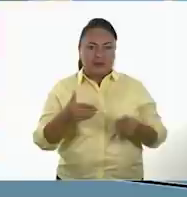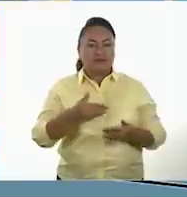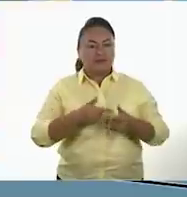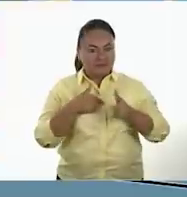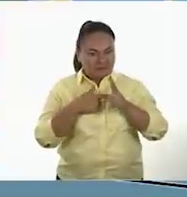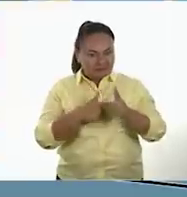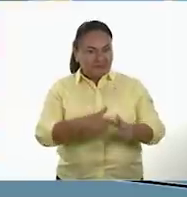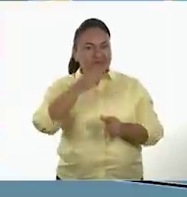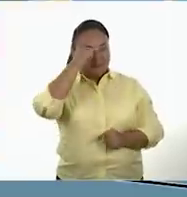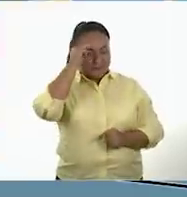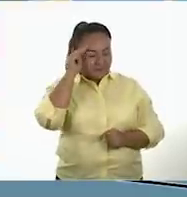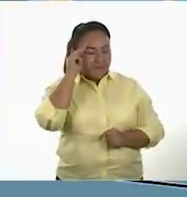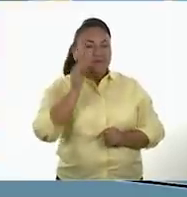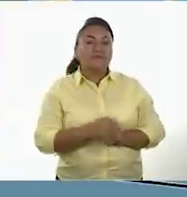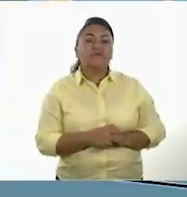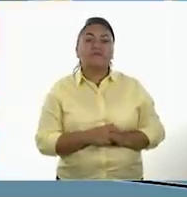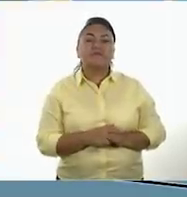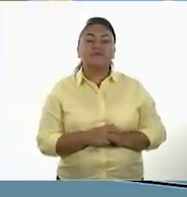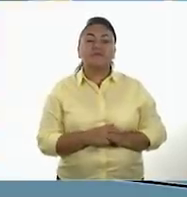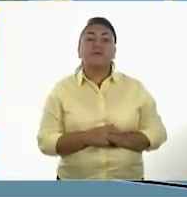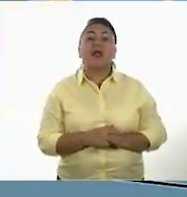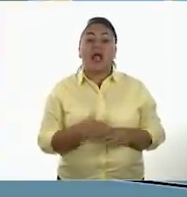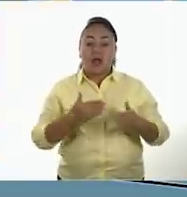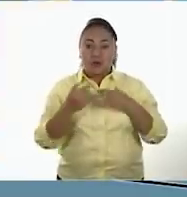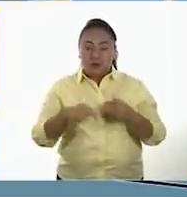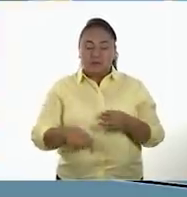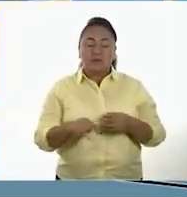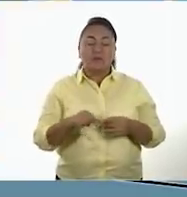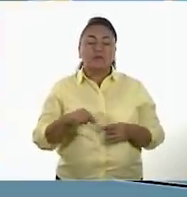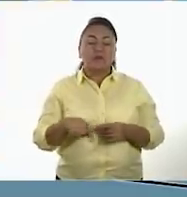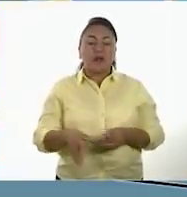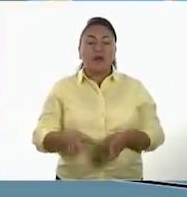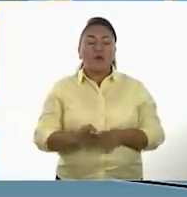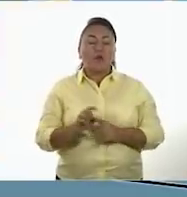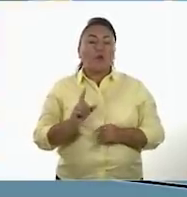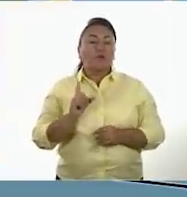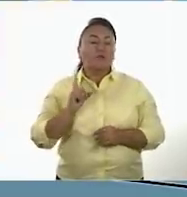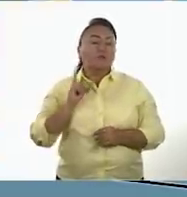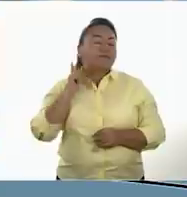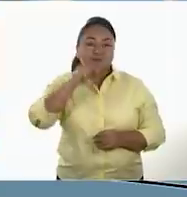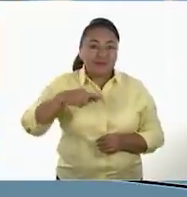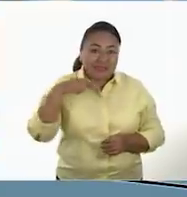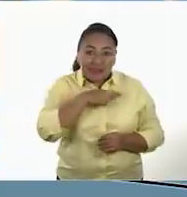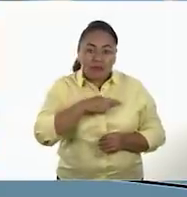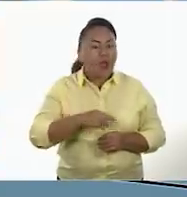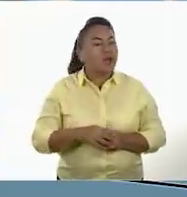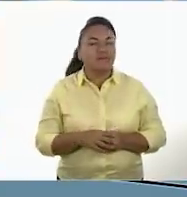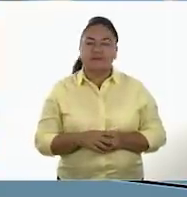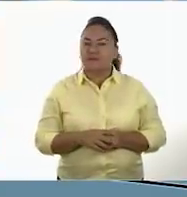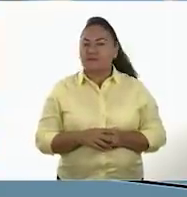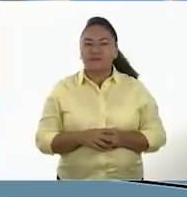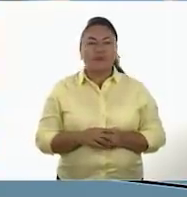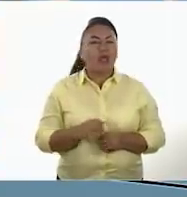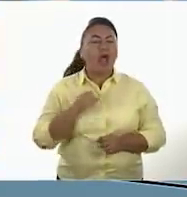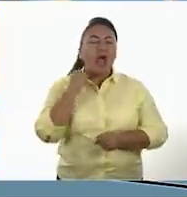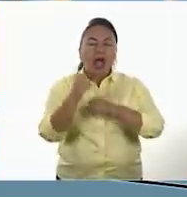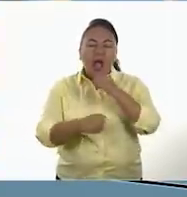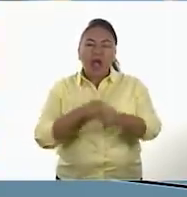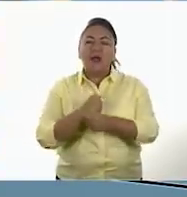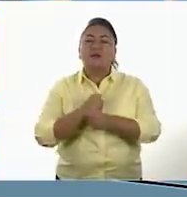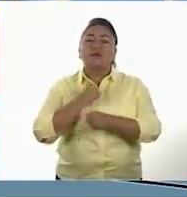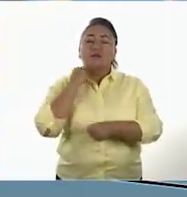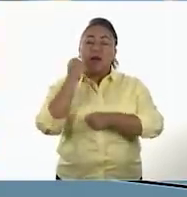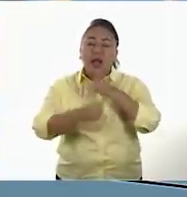Sí. Desde luego que este proceso no se dio de un día al otro, pasaron muchísimos años para que se pudiera realizar. Ok.